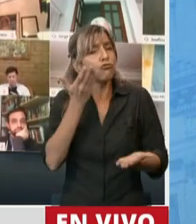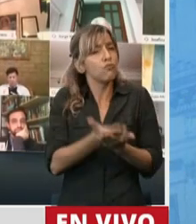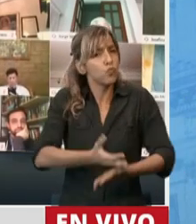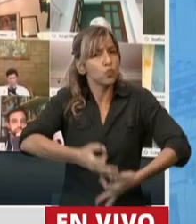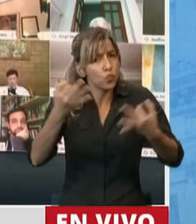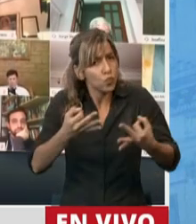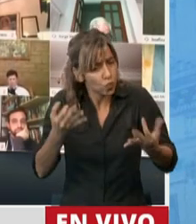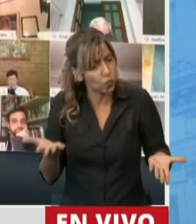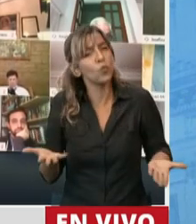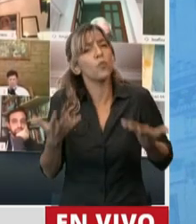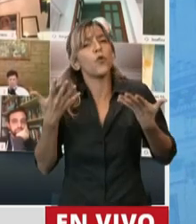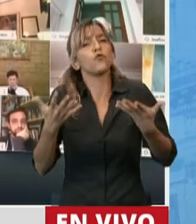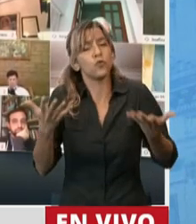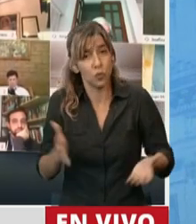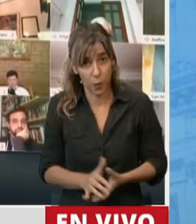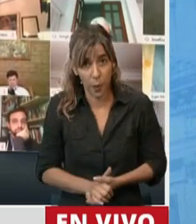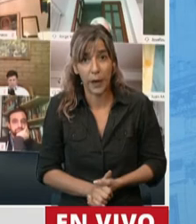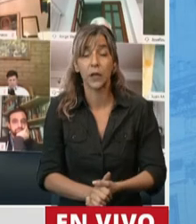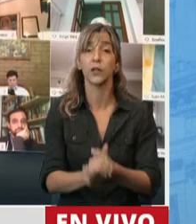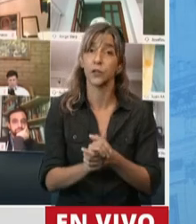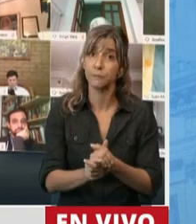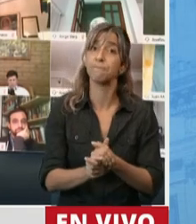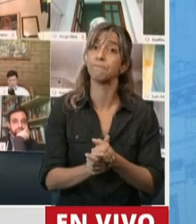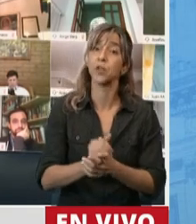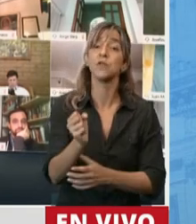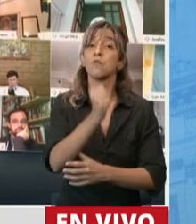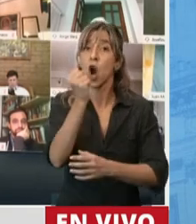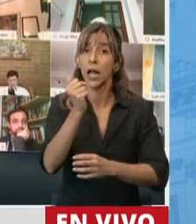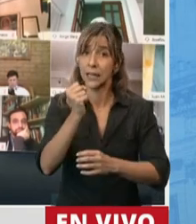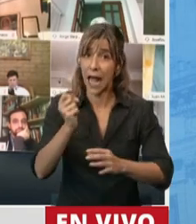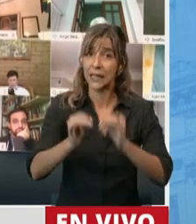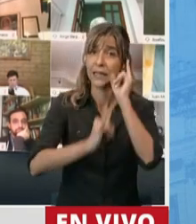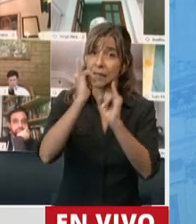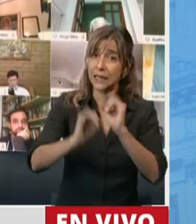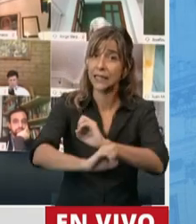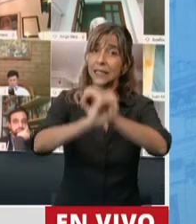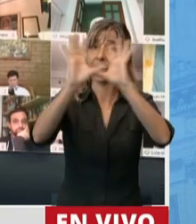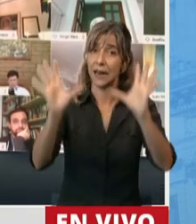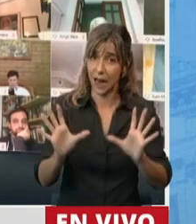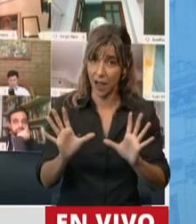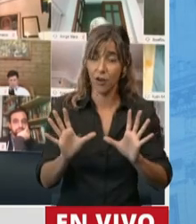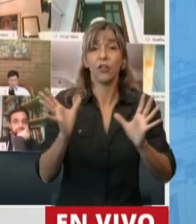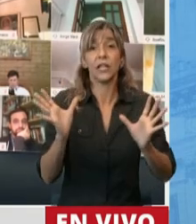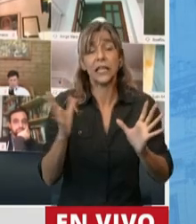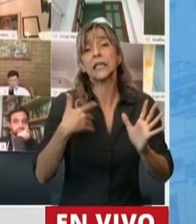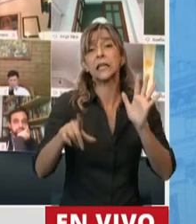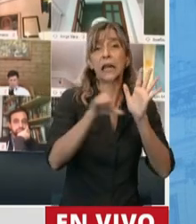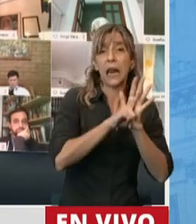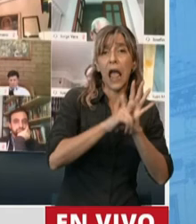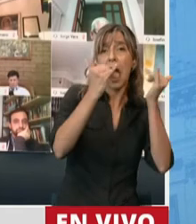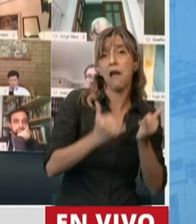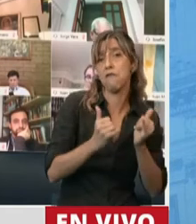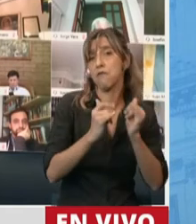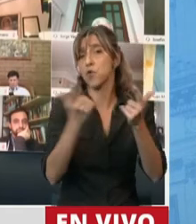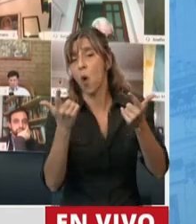el que haya una ley o no la haya no es un impedimento para comenzar los